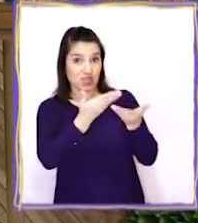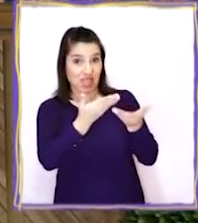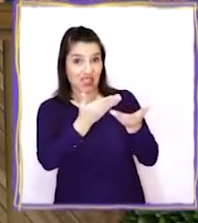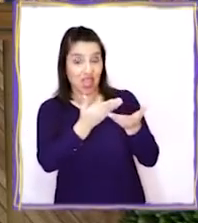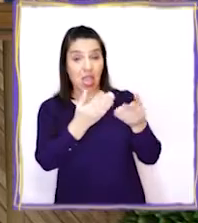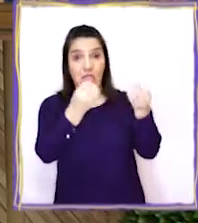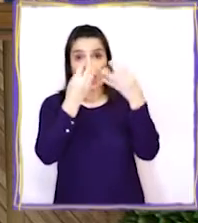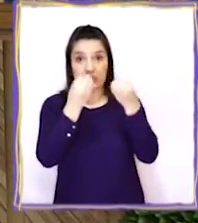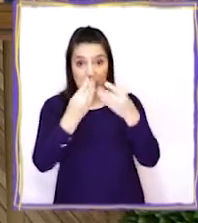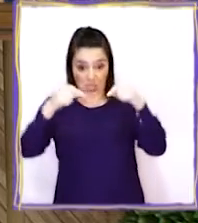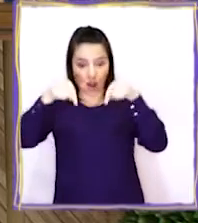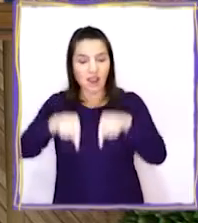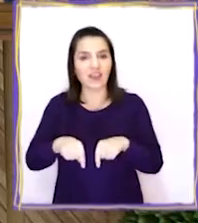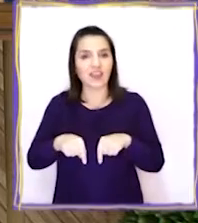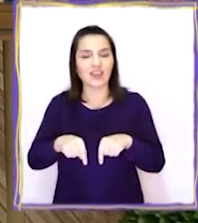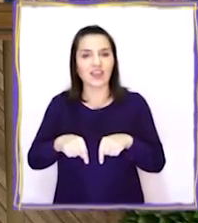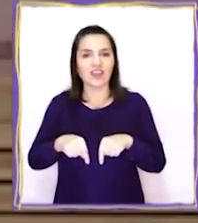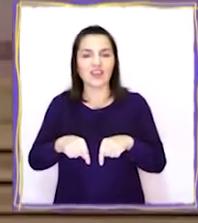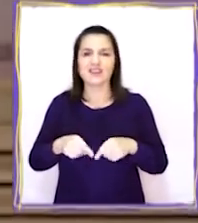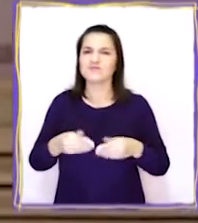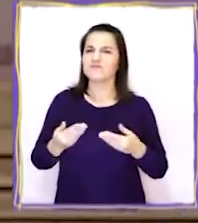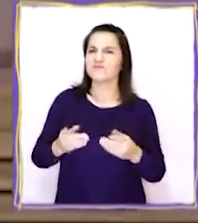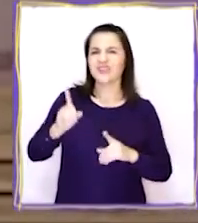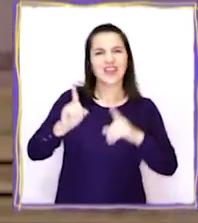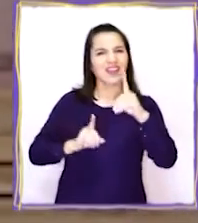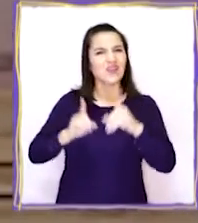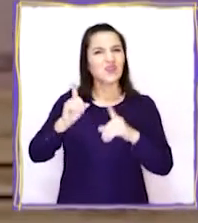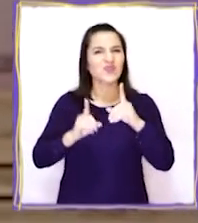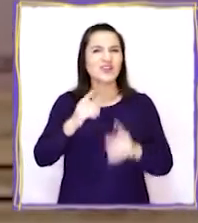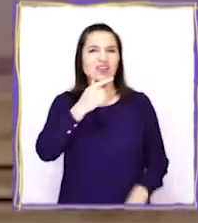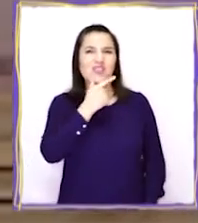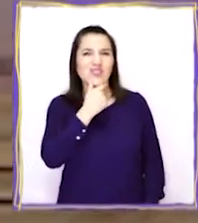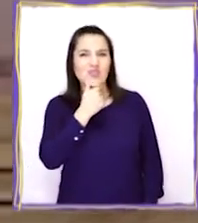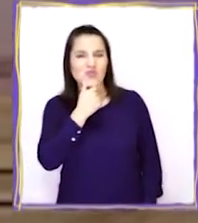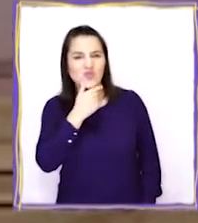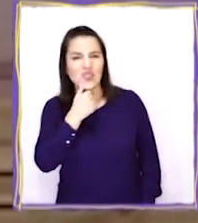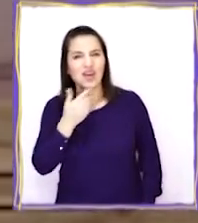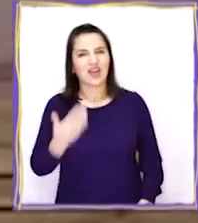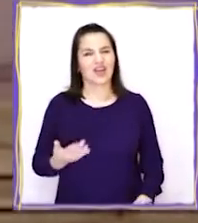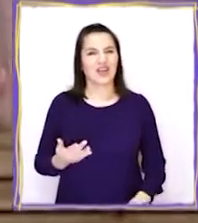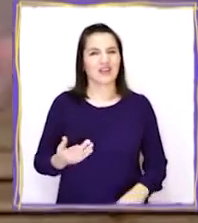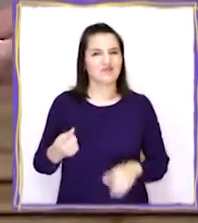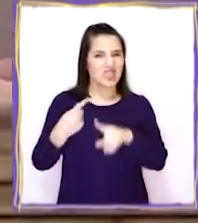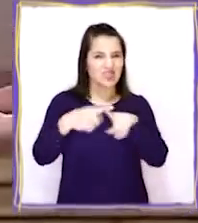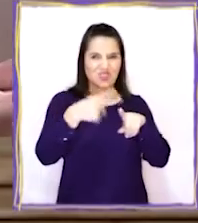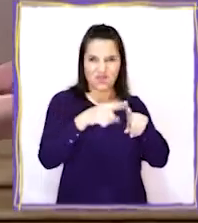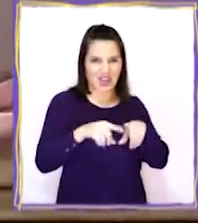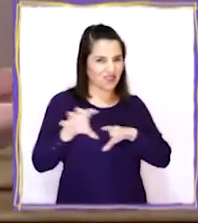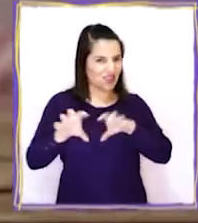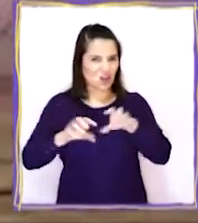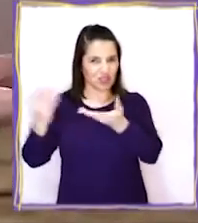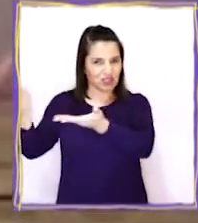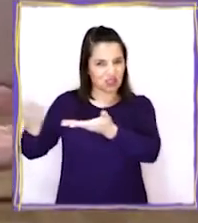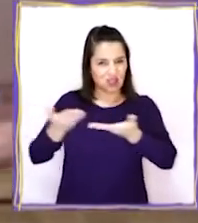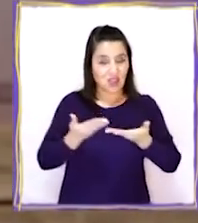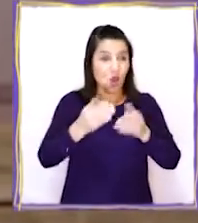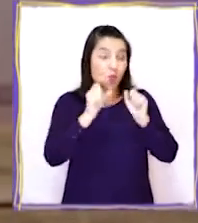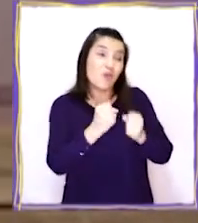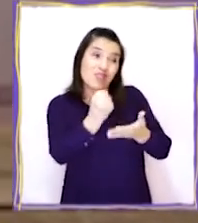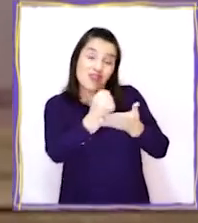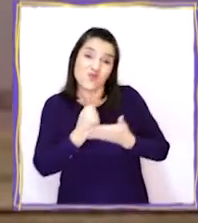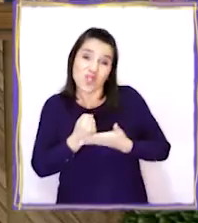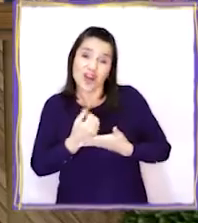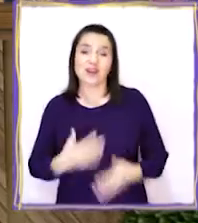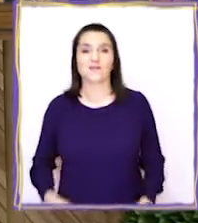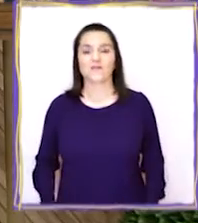trajeron hasta acá. Ah, y tenemos algunas dudas con otros elementos que llegaron con ustedes. ¿Nos podrías